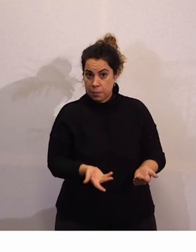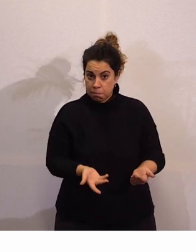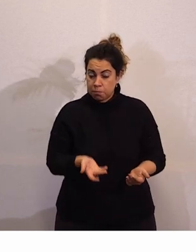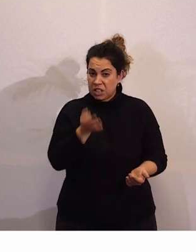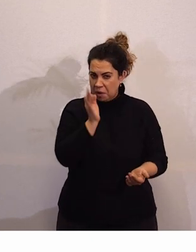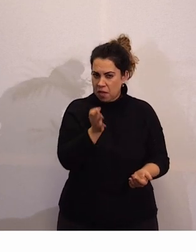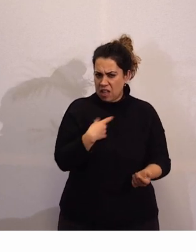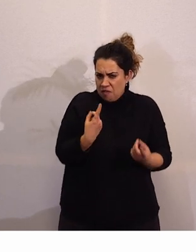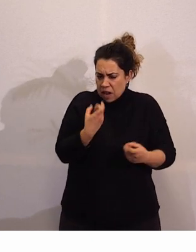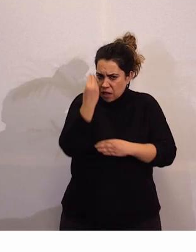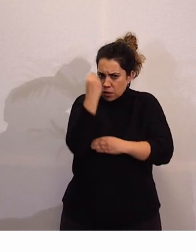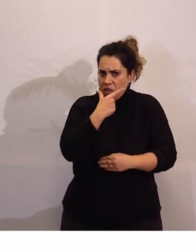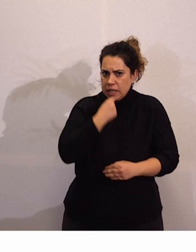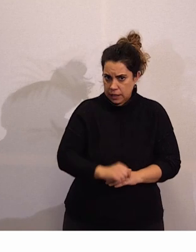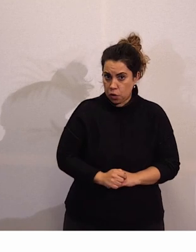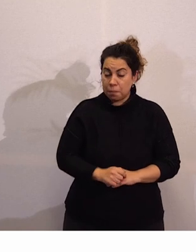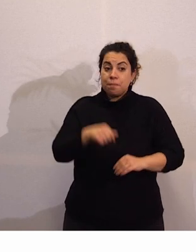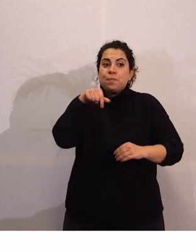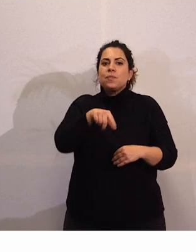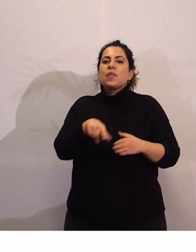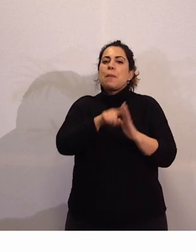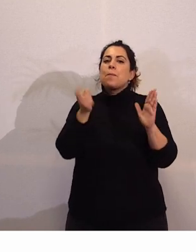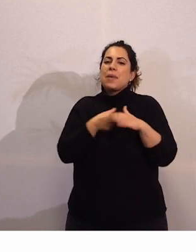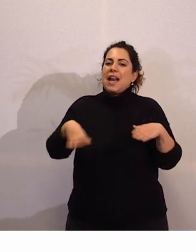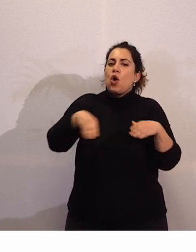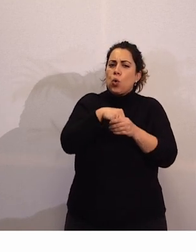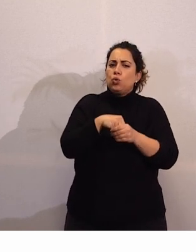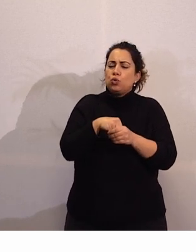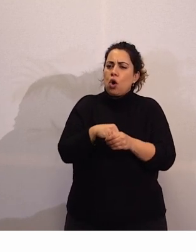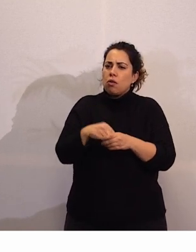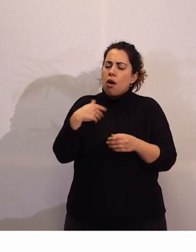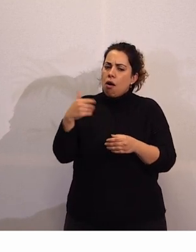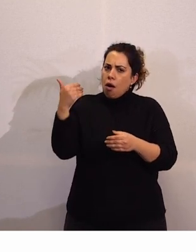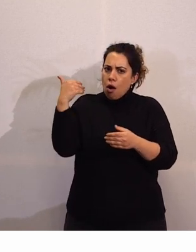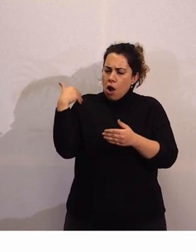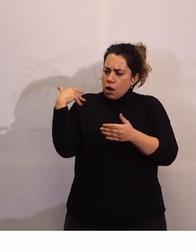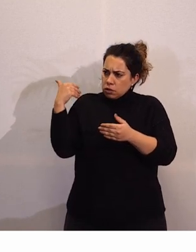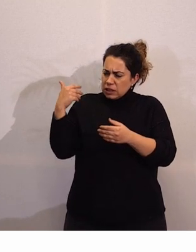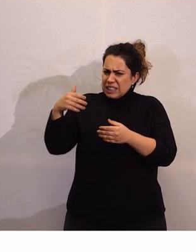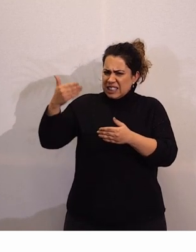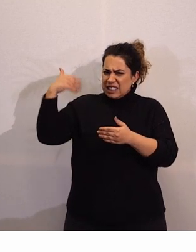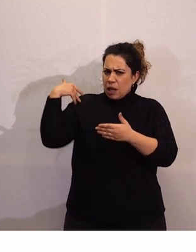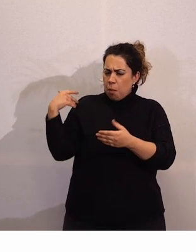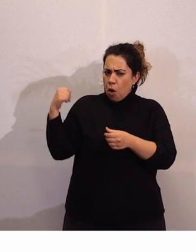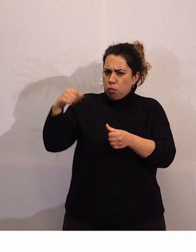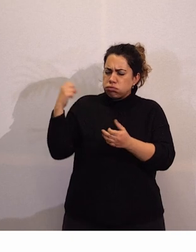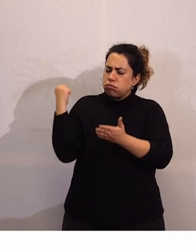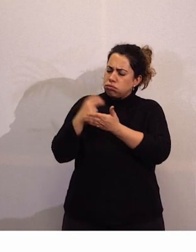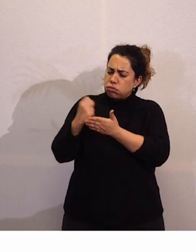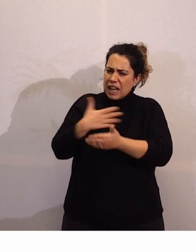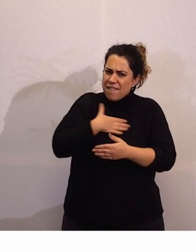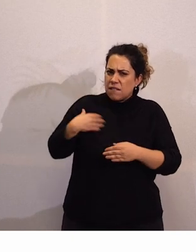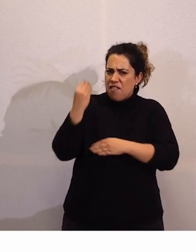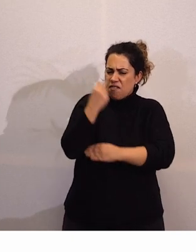En plena inclusión llevamos varios años apostando por esta figura Y compartiendo lo que sabemos